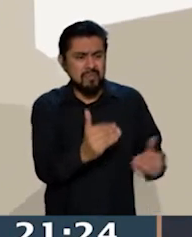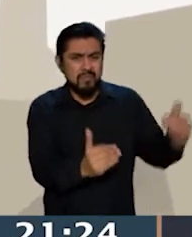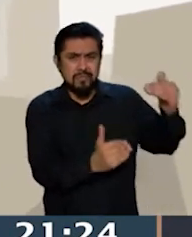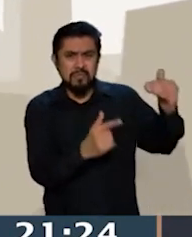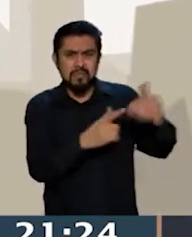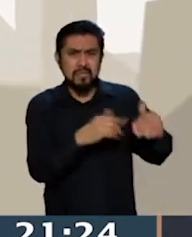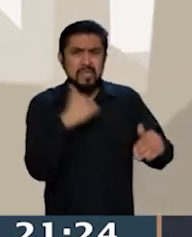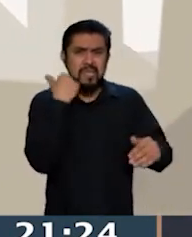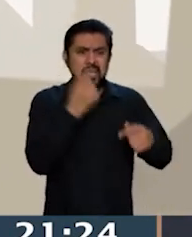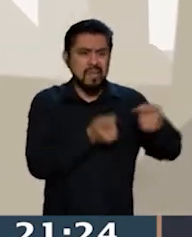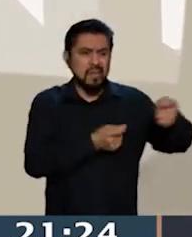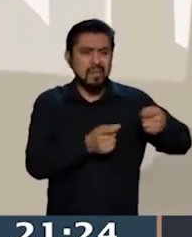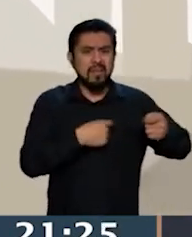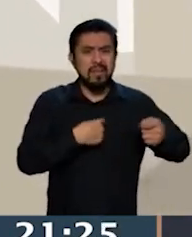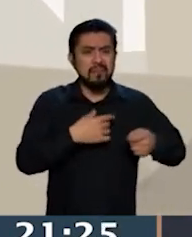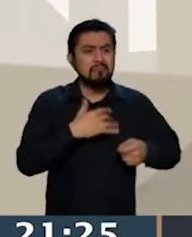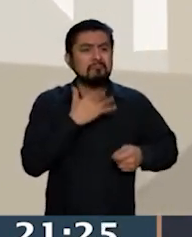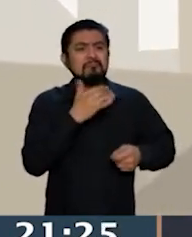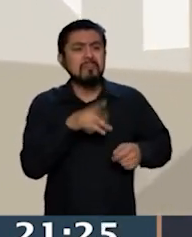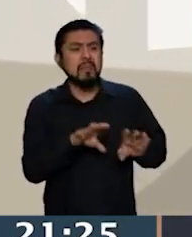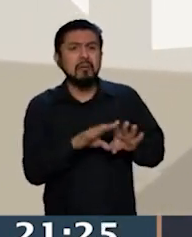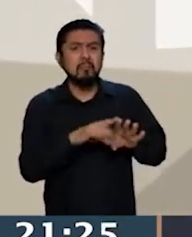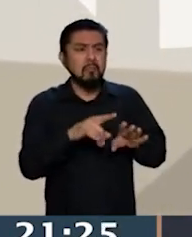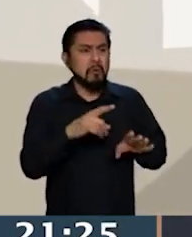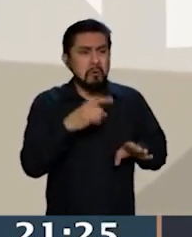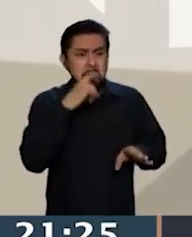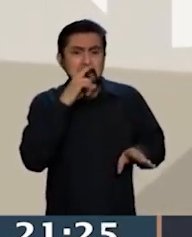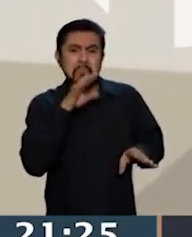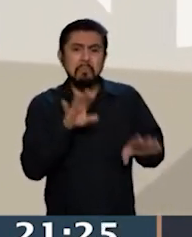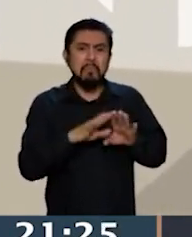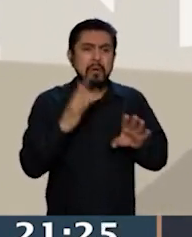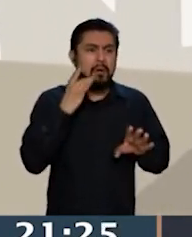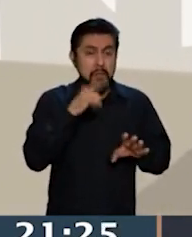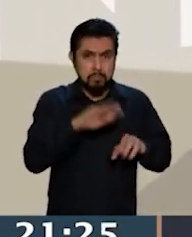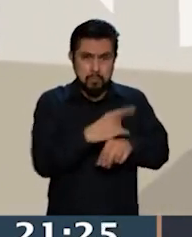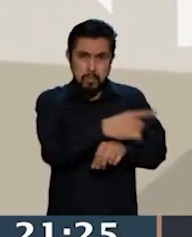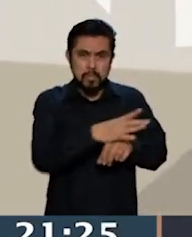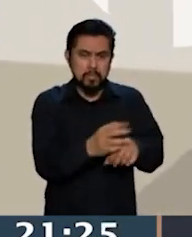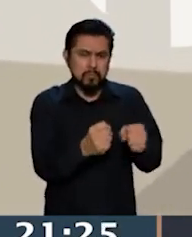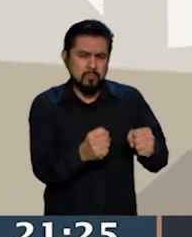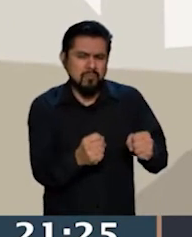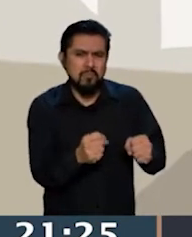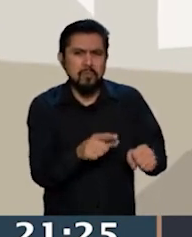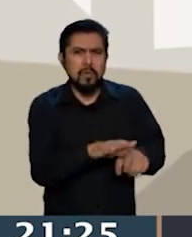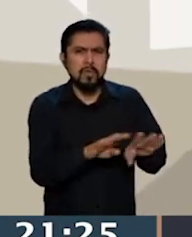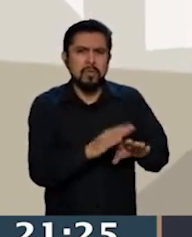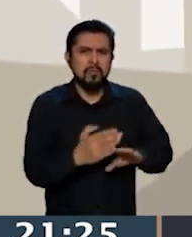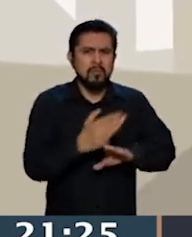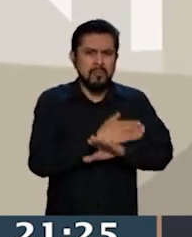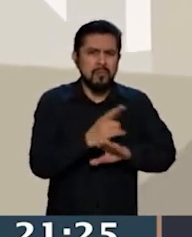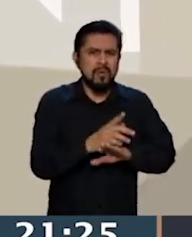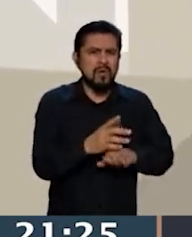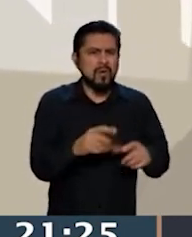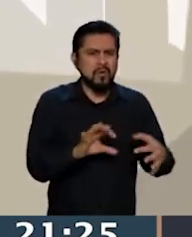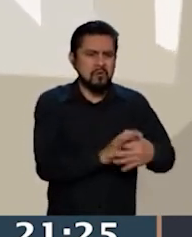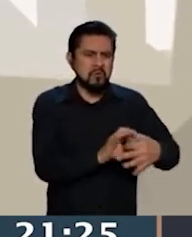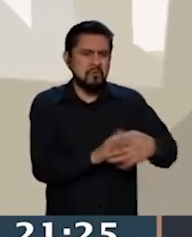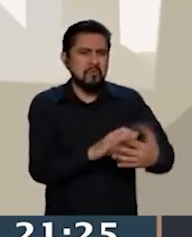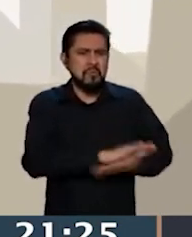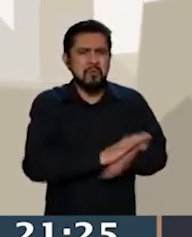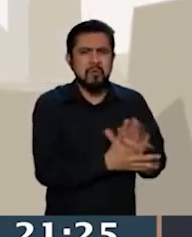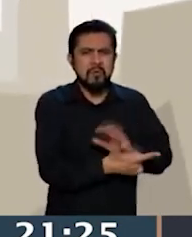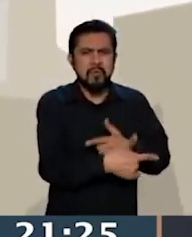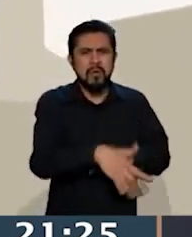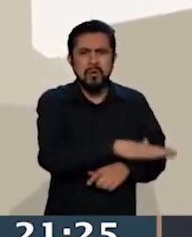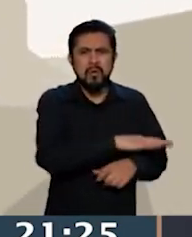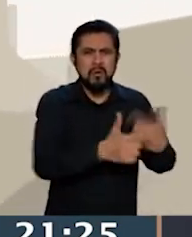que se creen todos poderosos por el dinero que tienen, por el poder incluso político que han construido desde su posición. Me queda